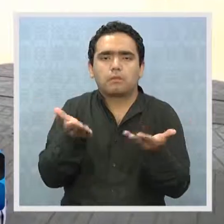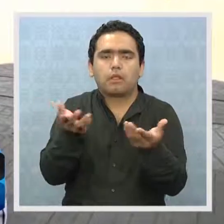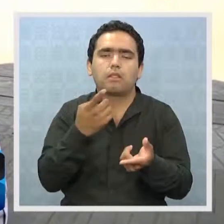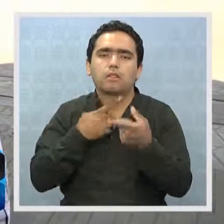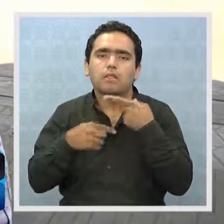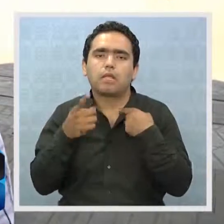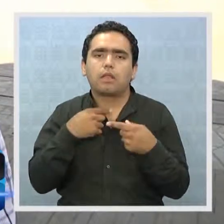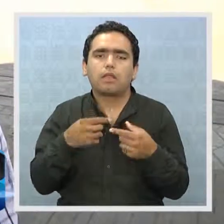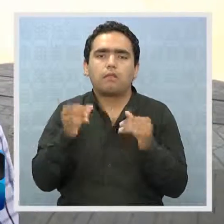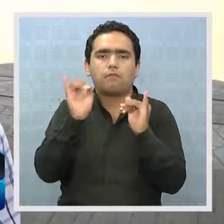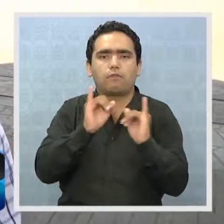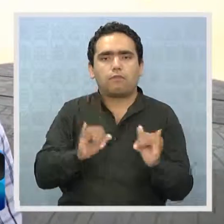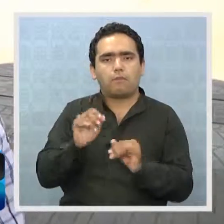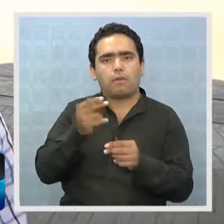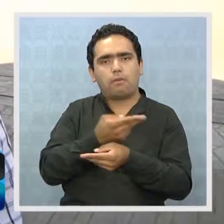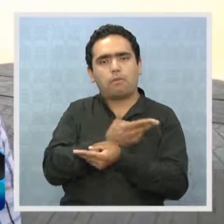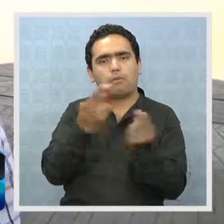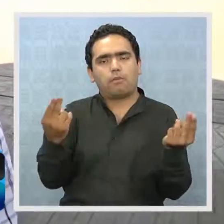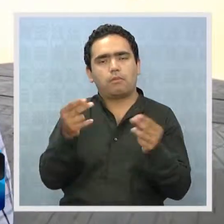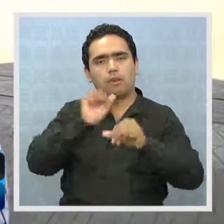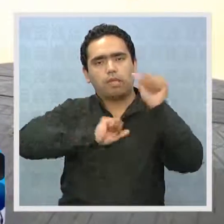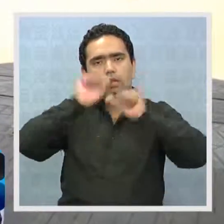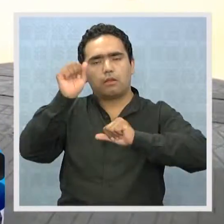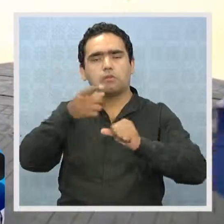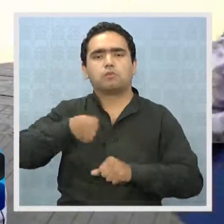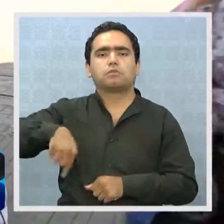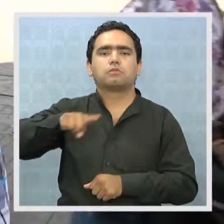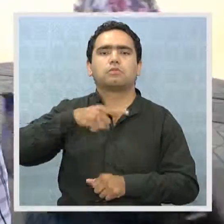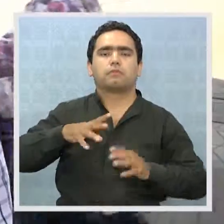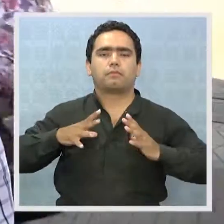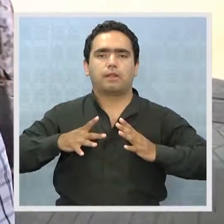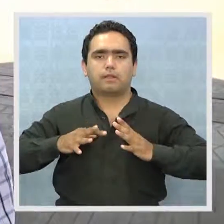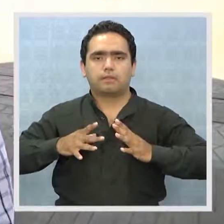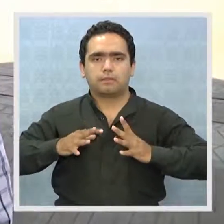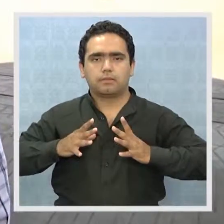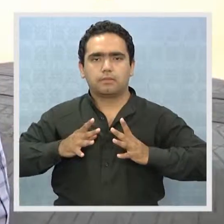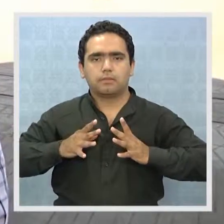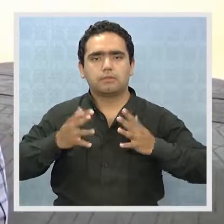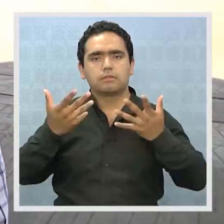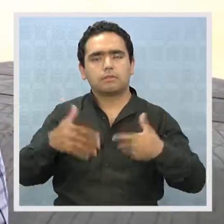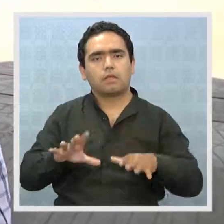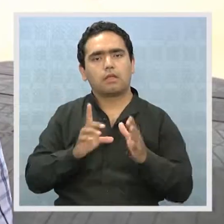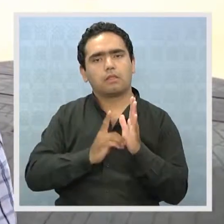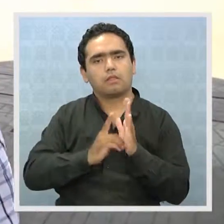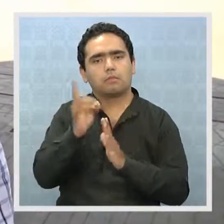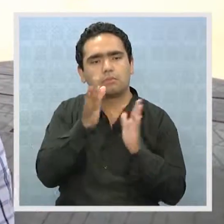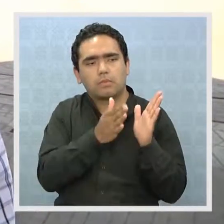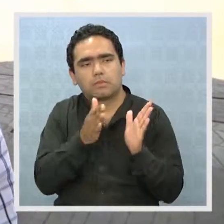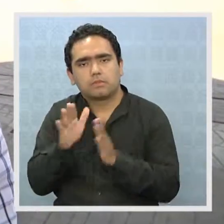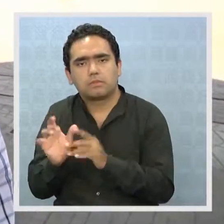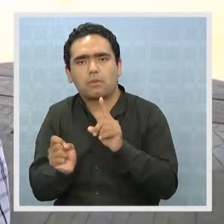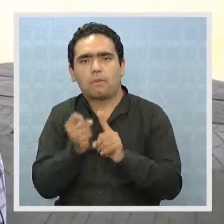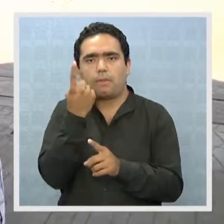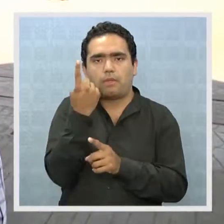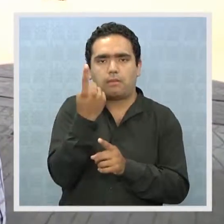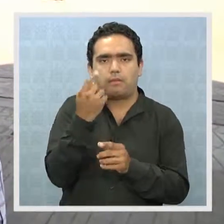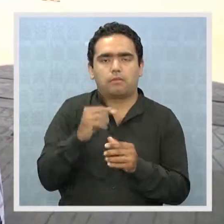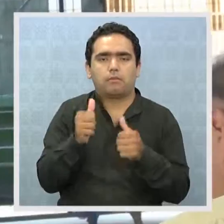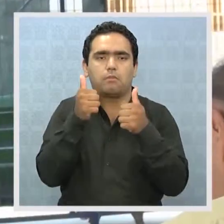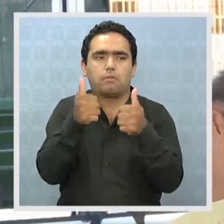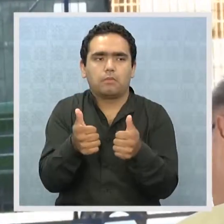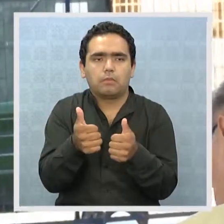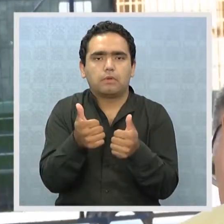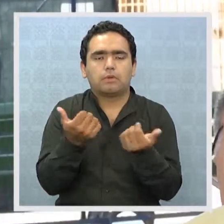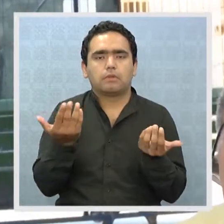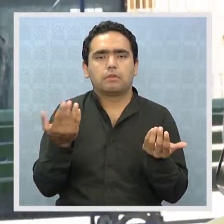incentivando el interés por los aspectos públicos de la política. Y en ese sentido estamos muy contentos de que hayamos desarrollado procesos de